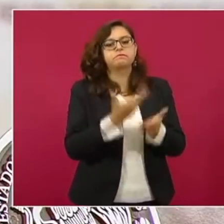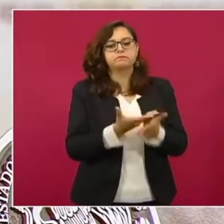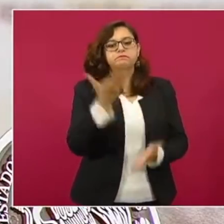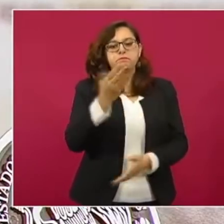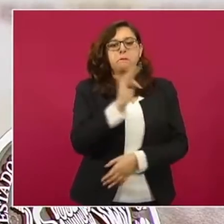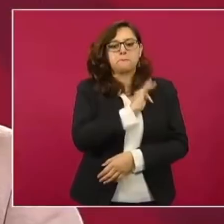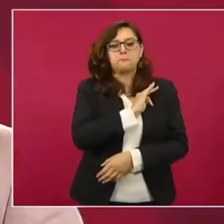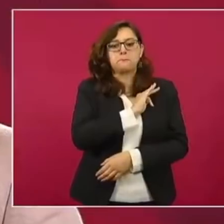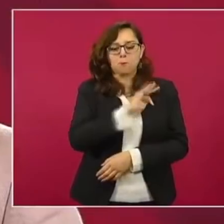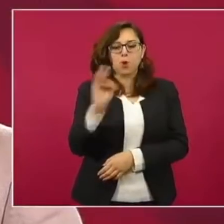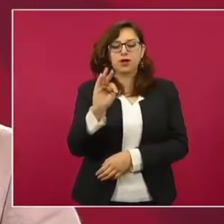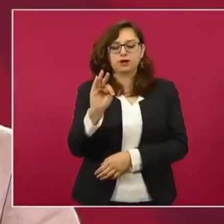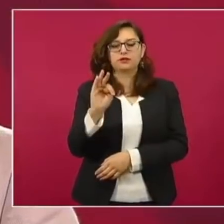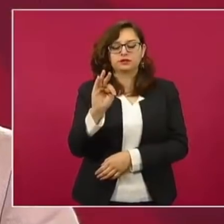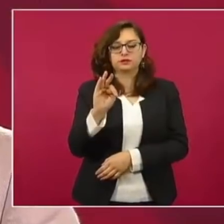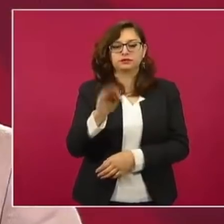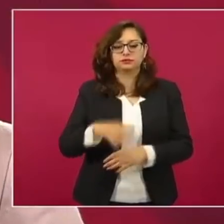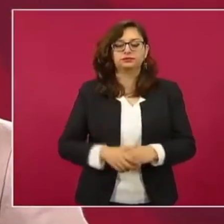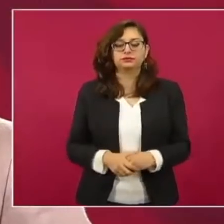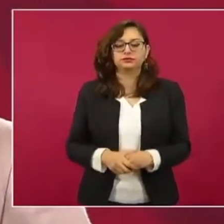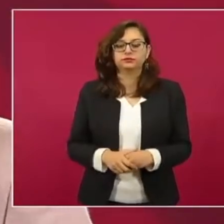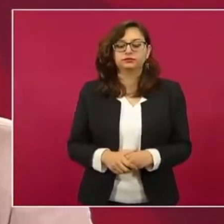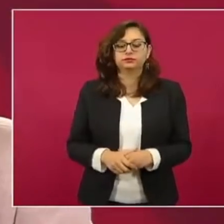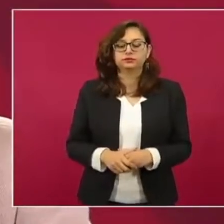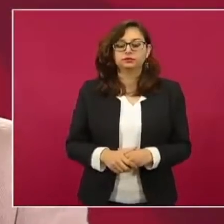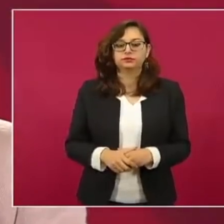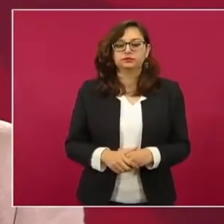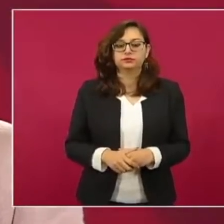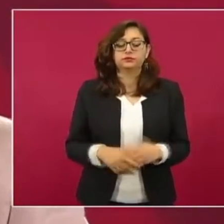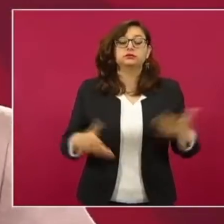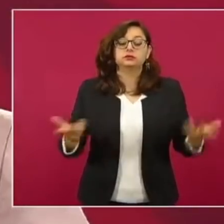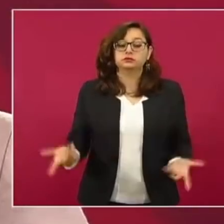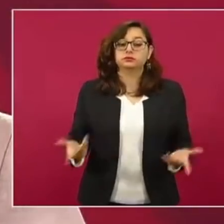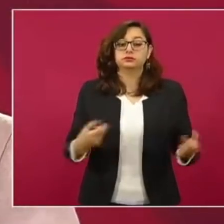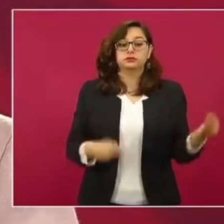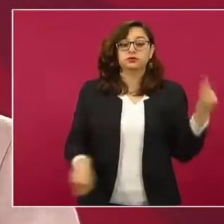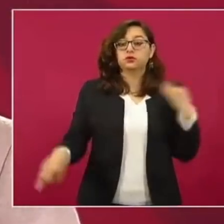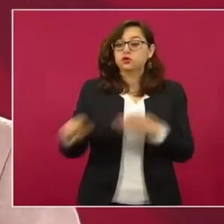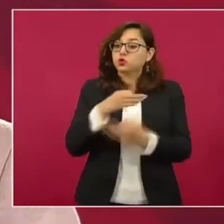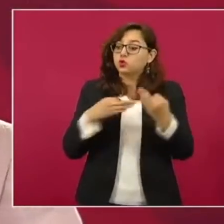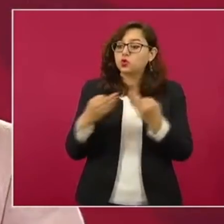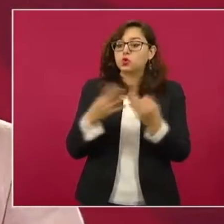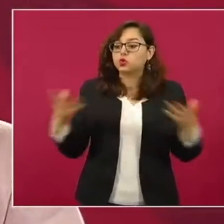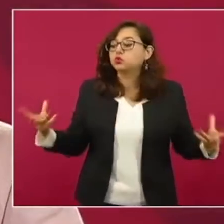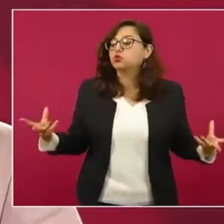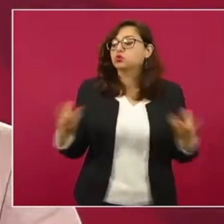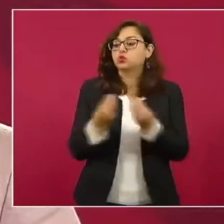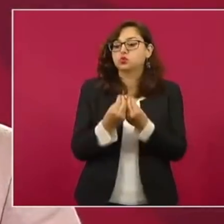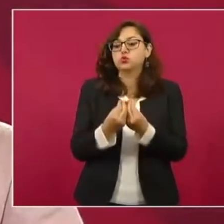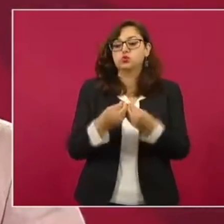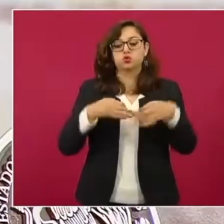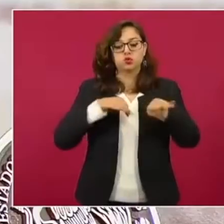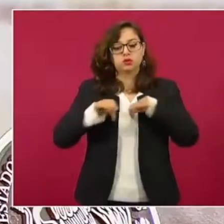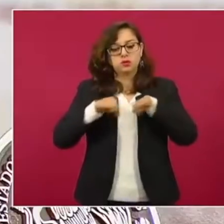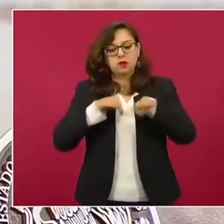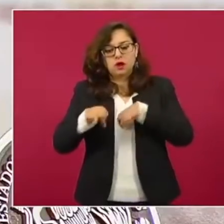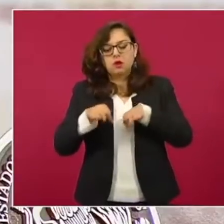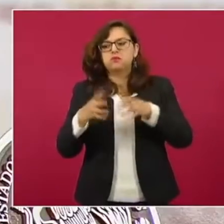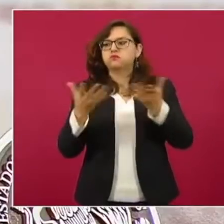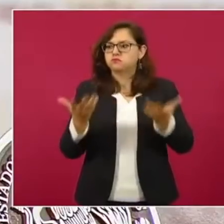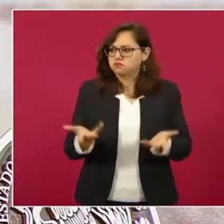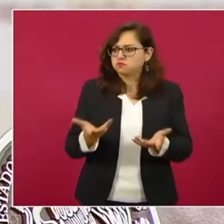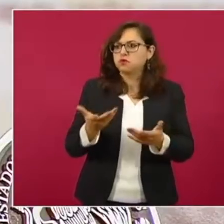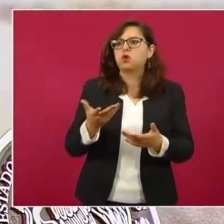se esté dando este cumplimiento. Si todos ayudamos, no hay necesidad de cierres. Hay que